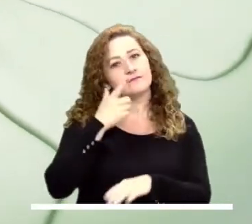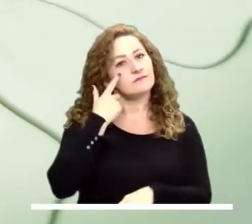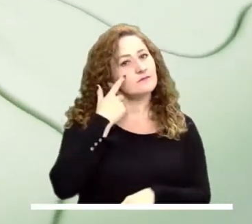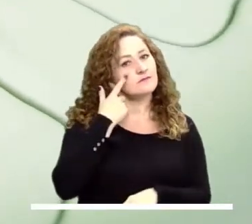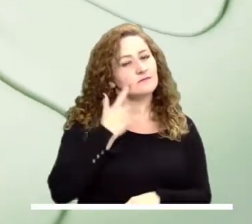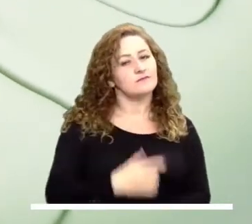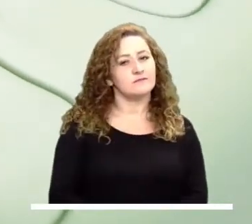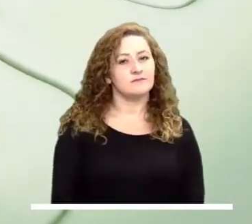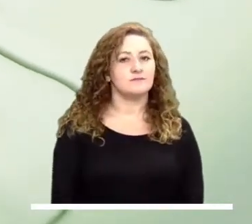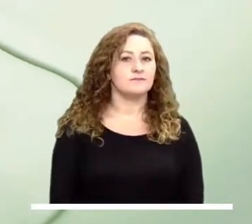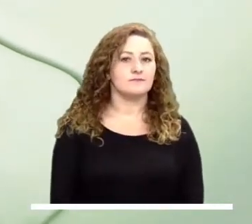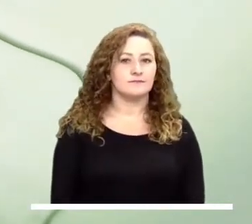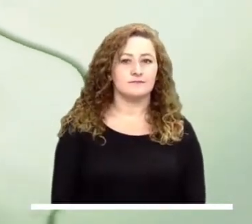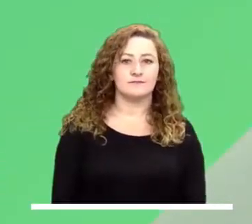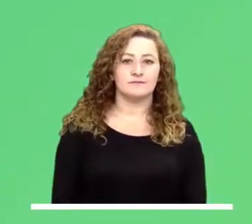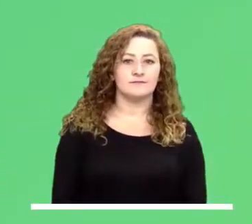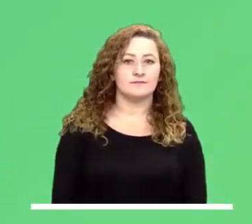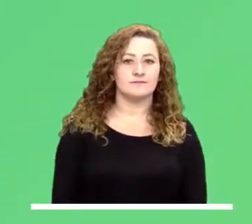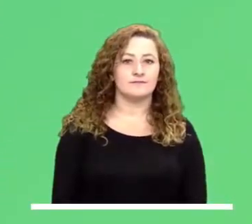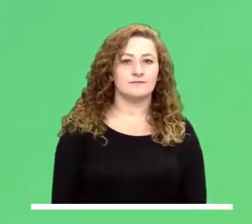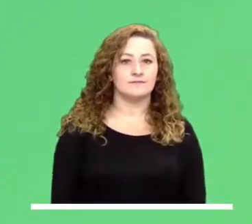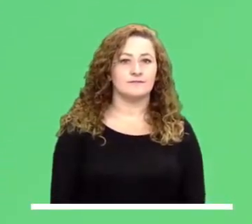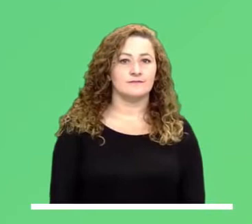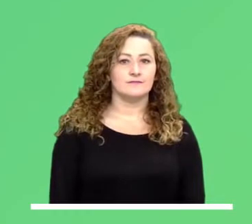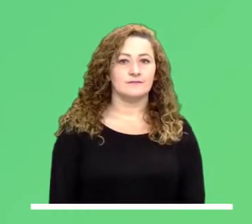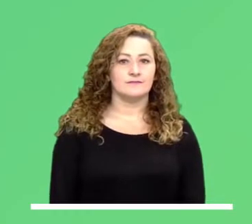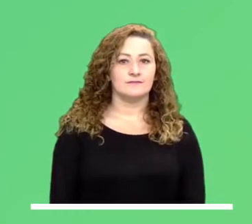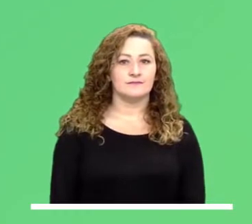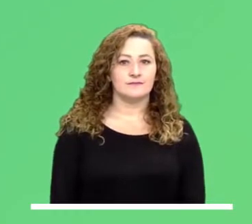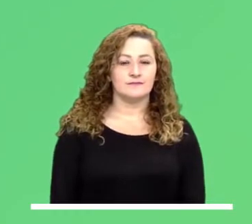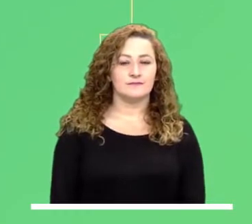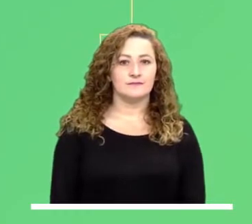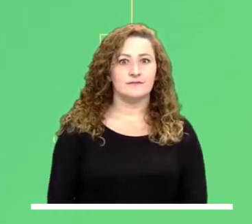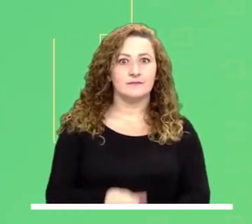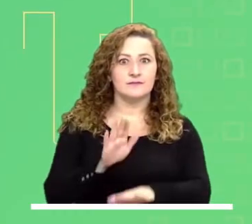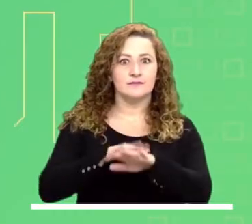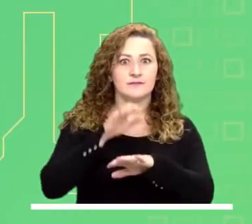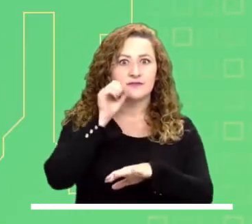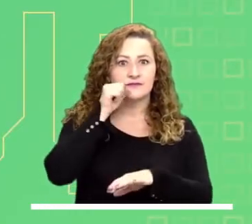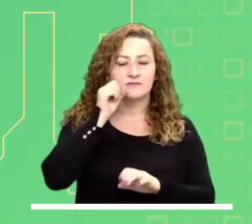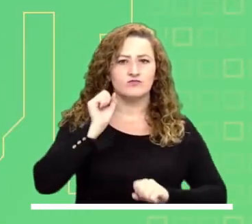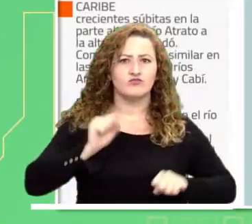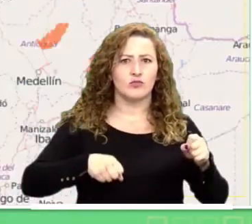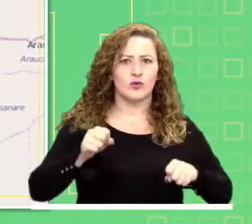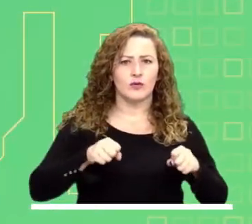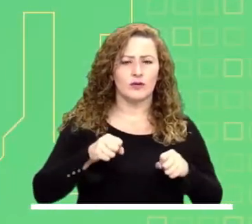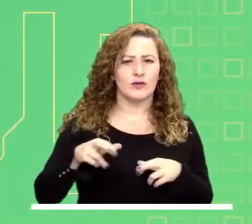amplios sectores de la ciudad. Veamos ahora las alertas que se encuentran activas.